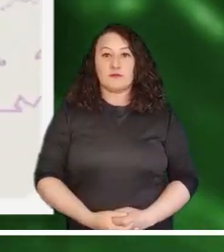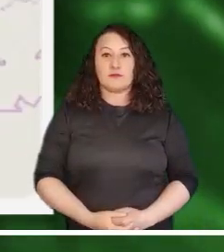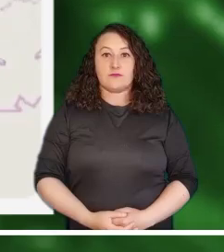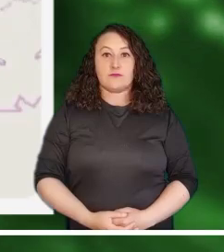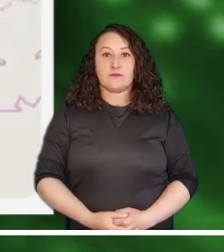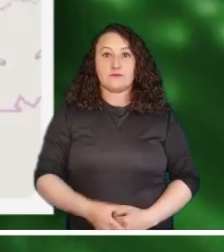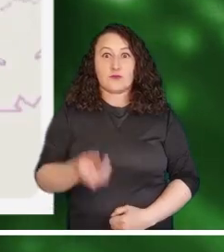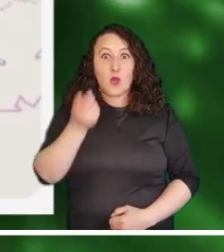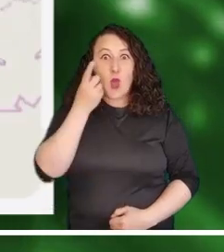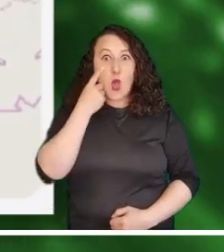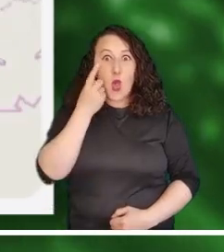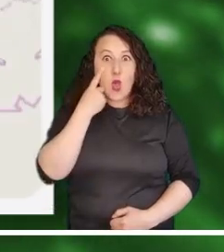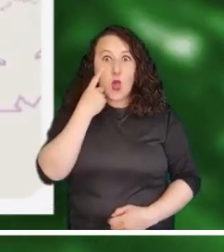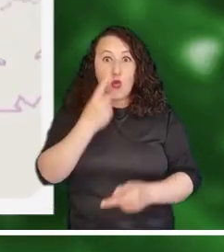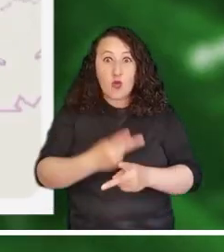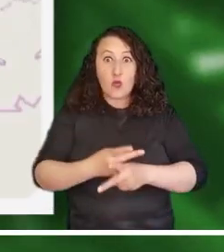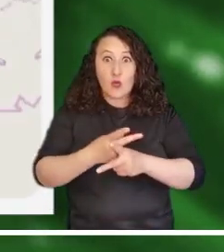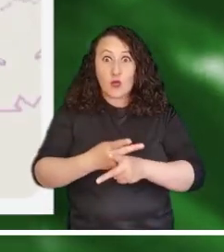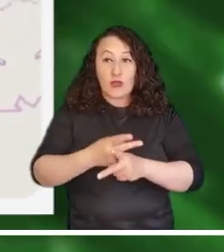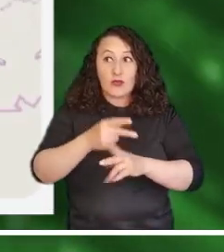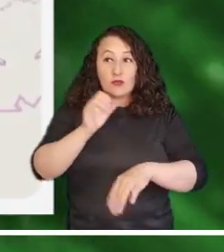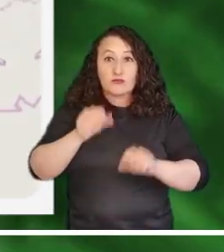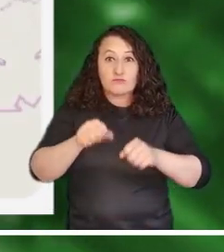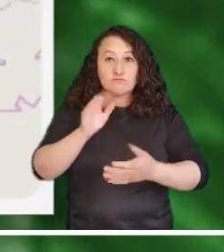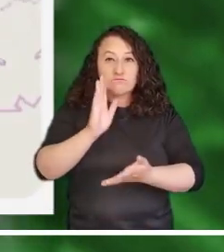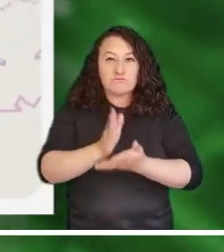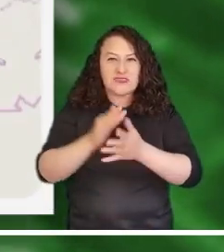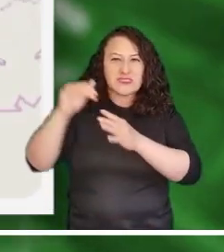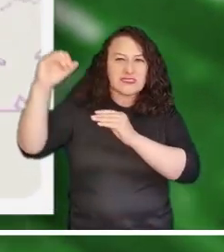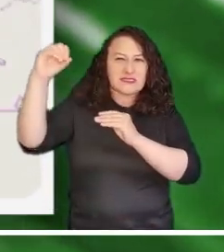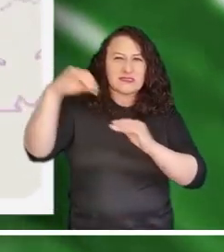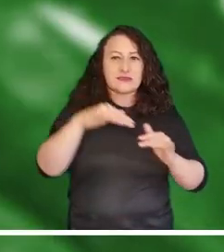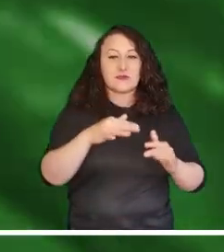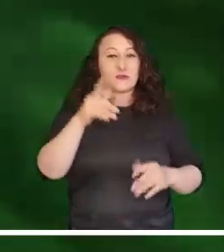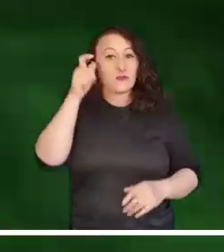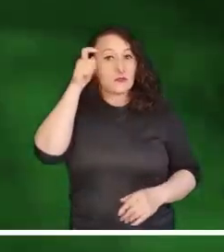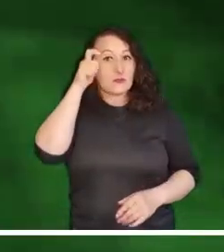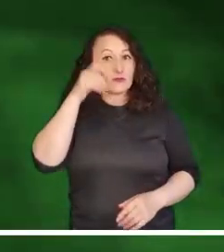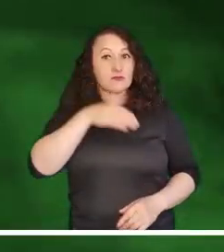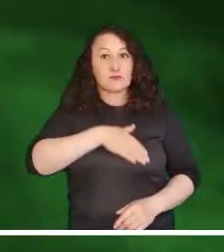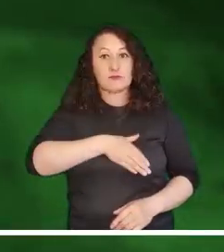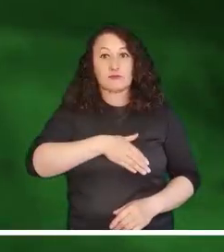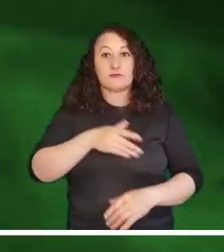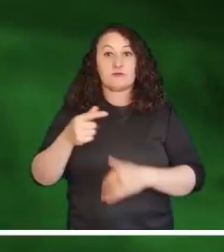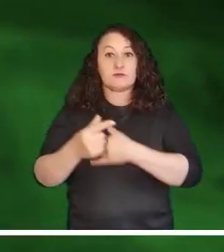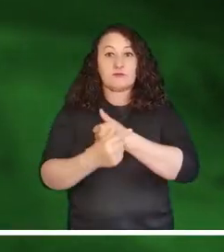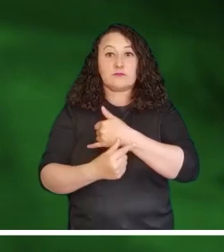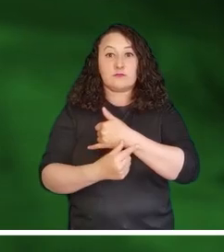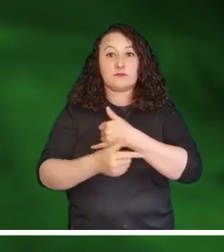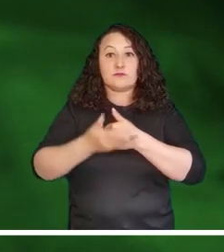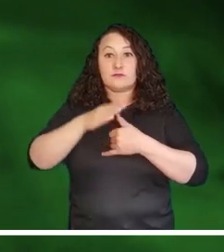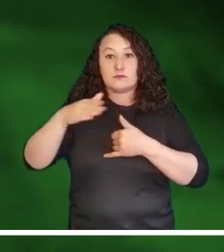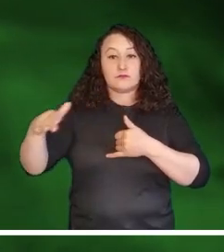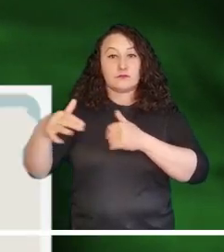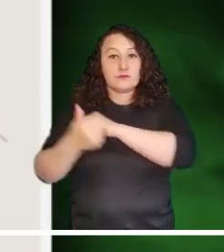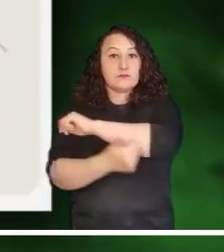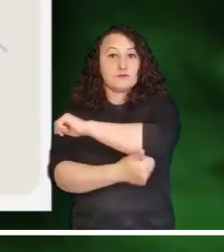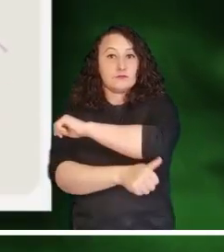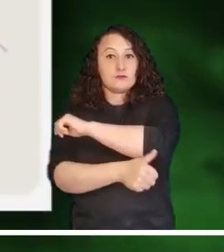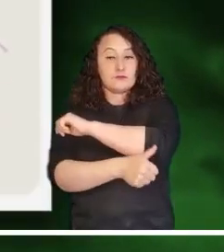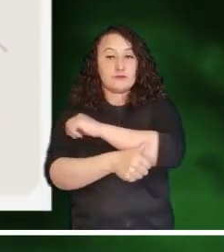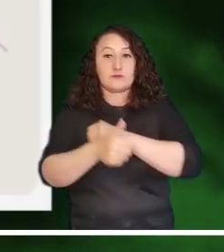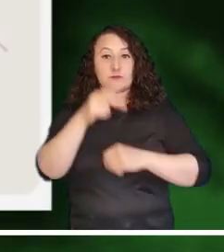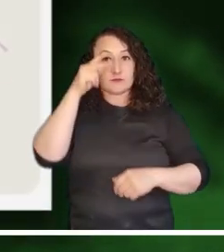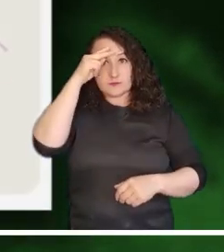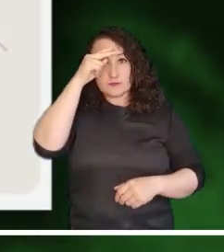Norte de Santander. Mucha atención a los deslizamientos que podrían surgir en Córdoba, Bolívar, el Pacífico,